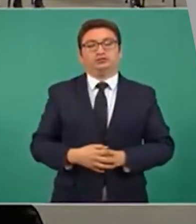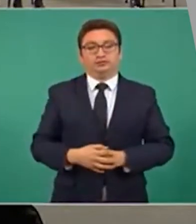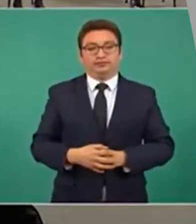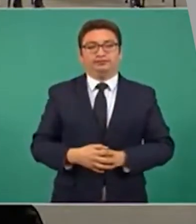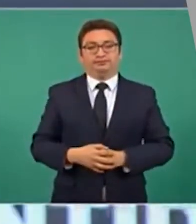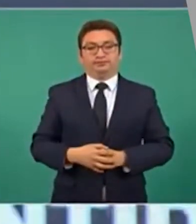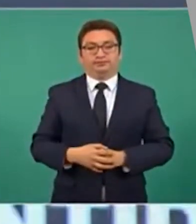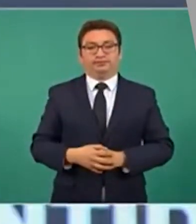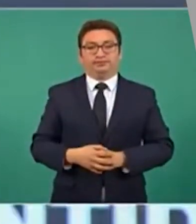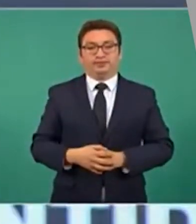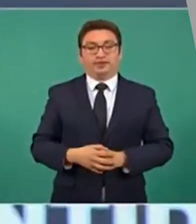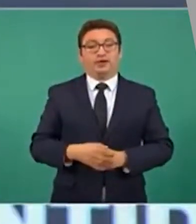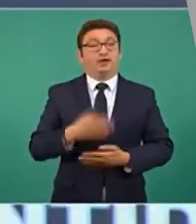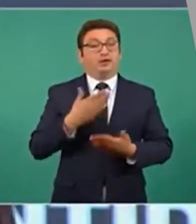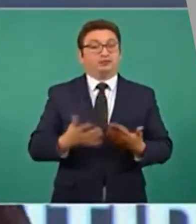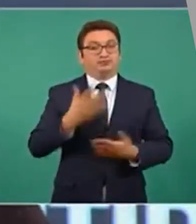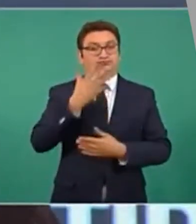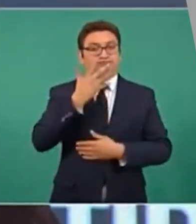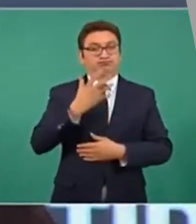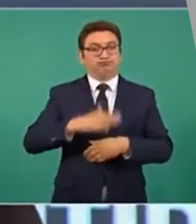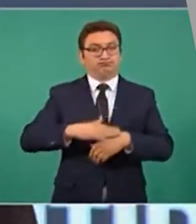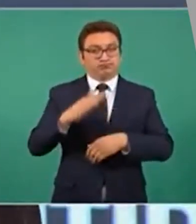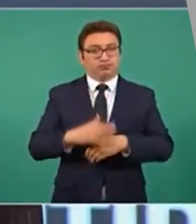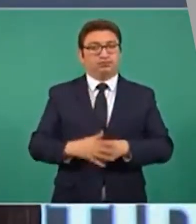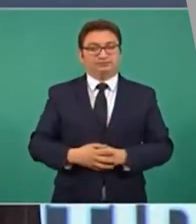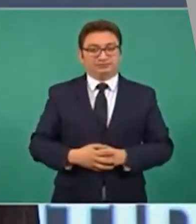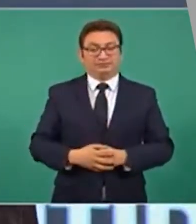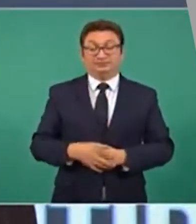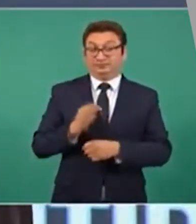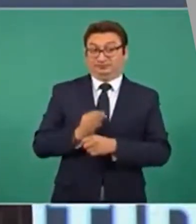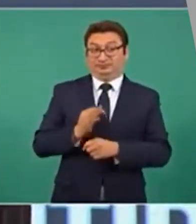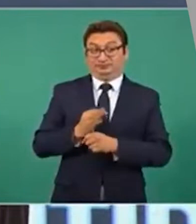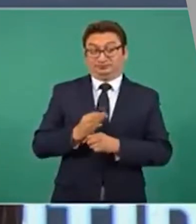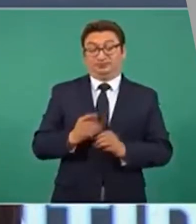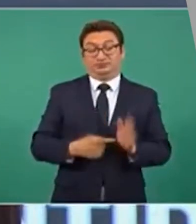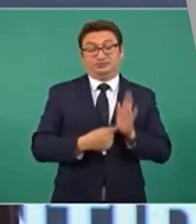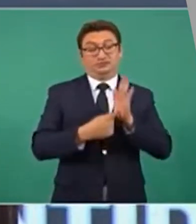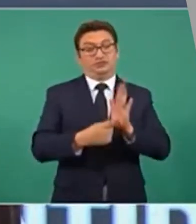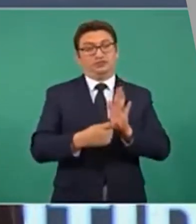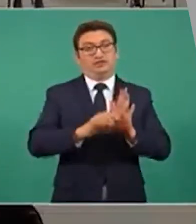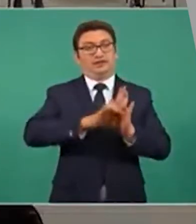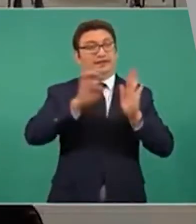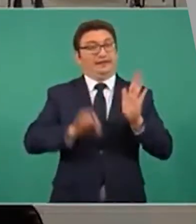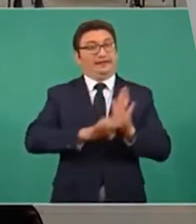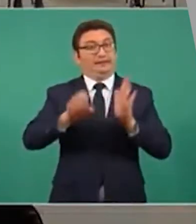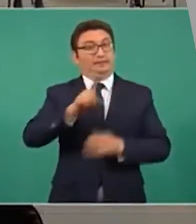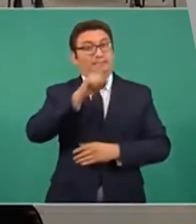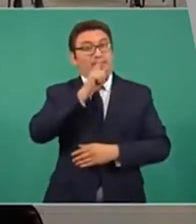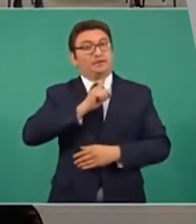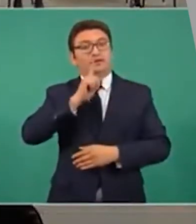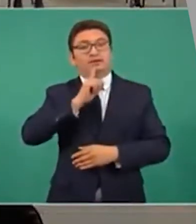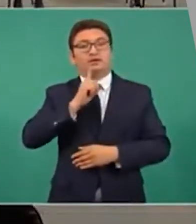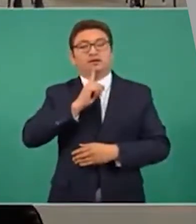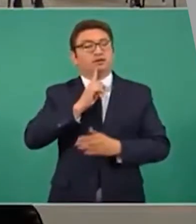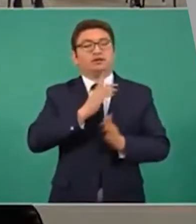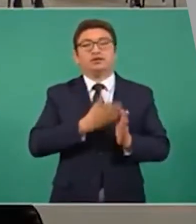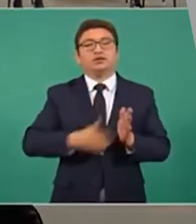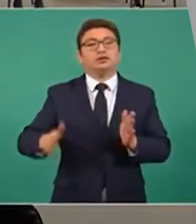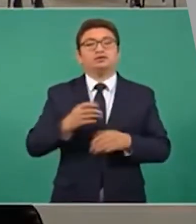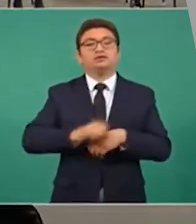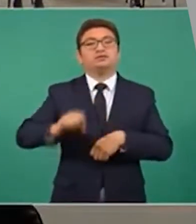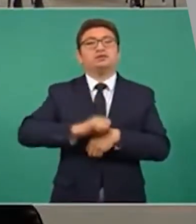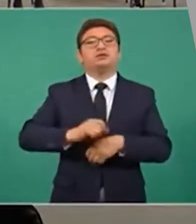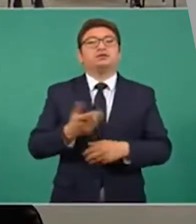Ahora sí nos vamos a poner un poco más serios, vamos a pasar a los ejemplos de mentiras de esta semana. La